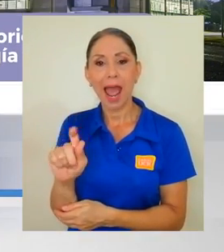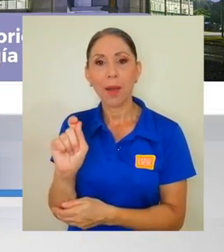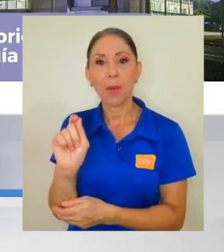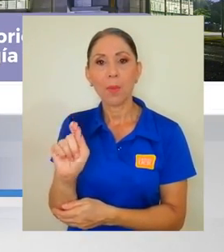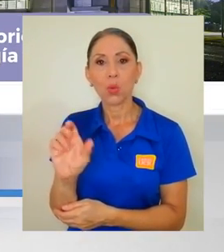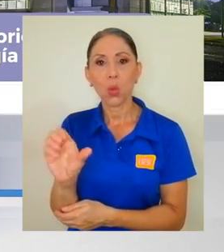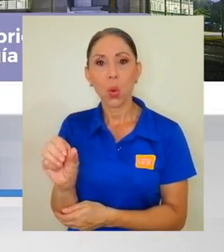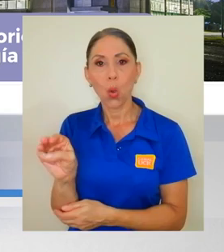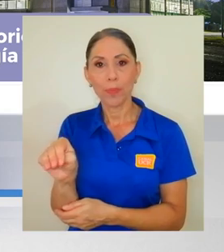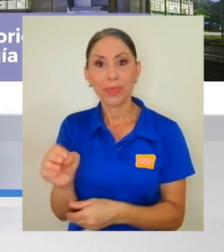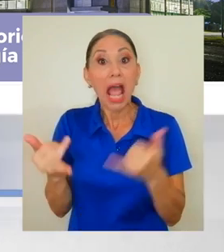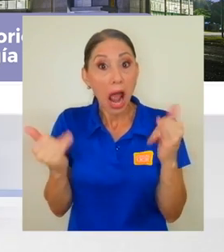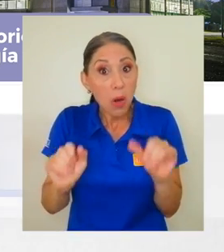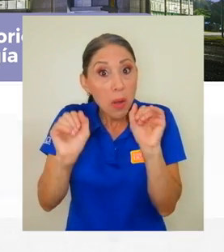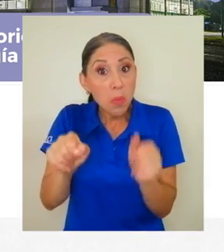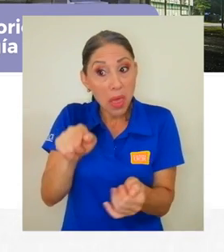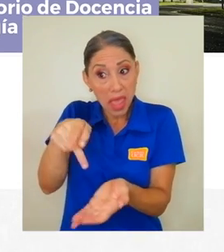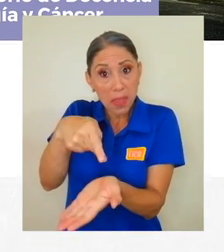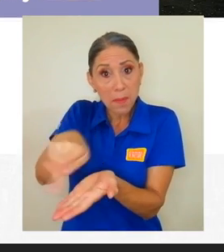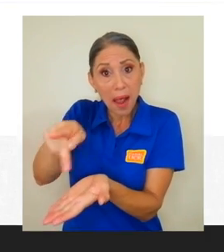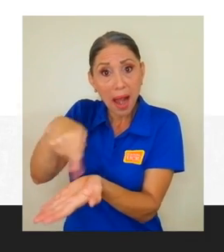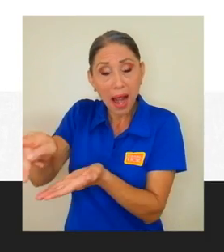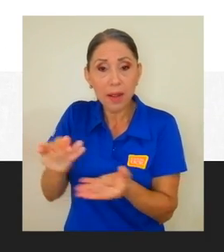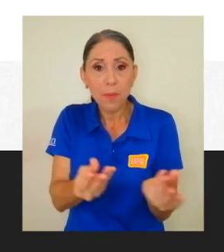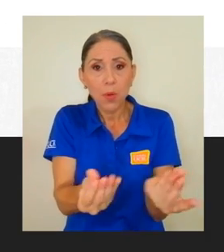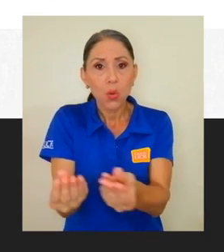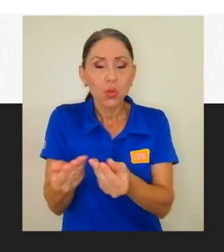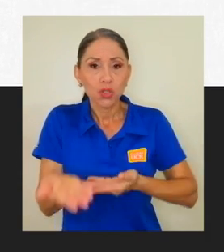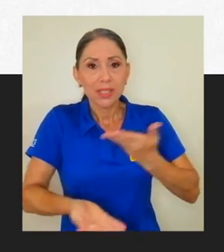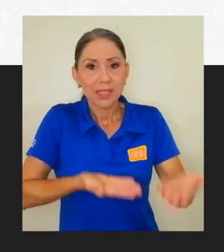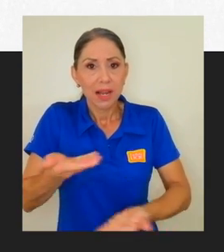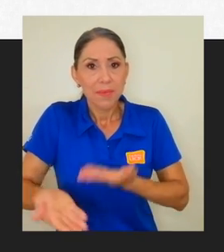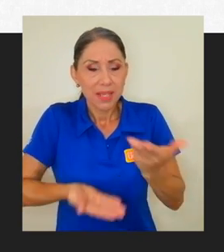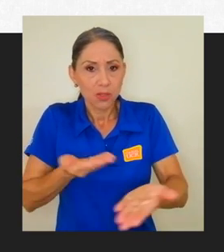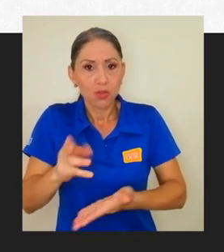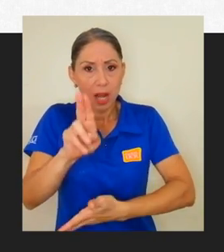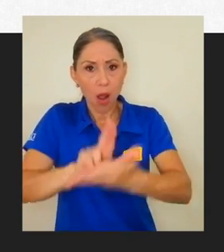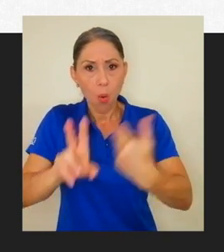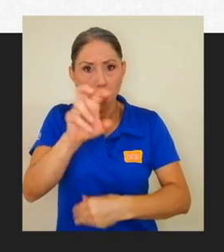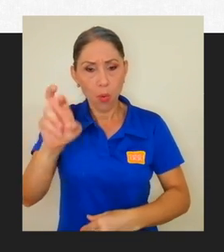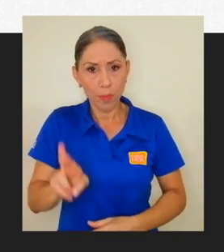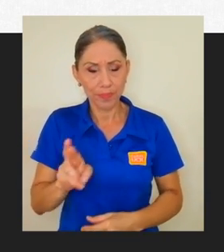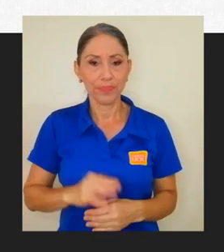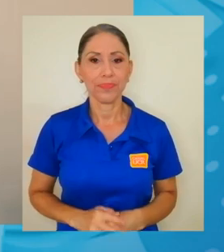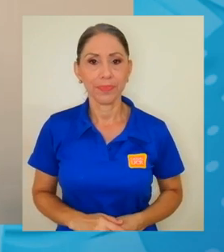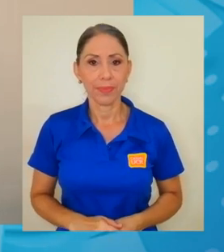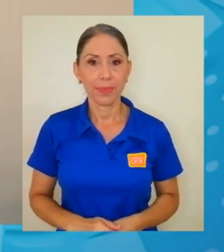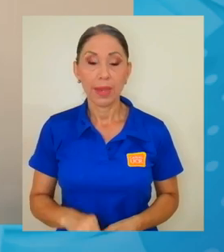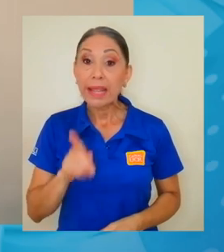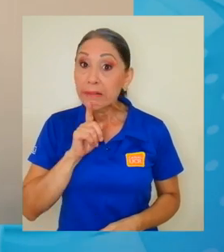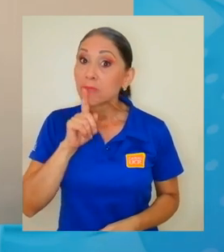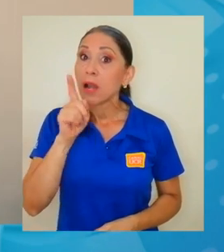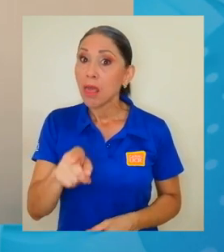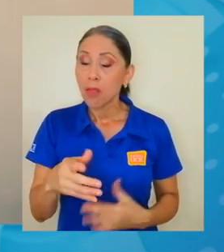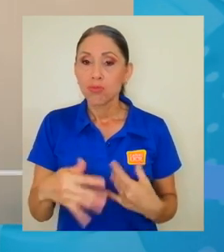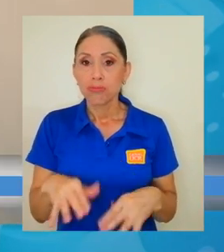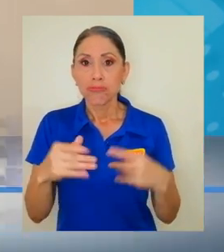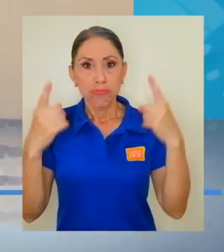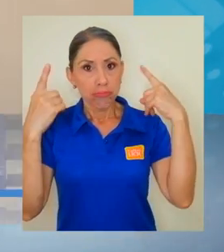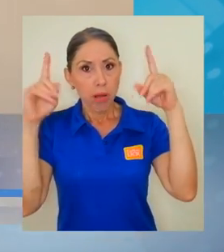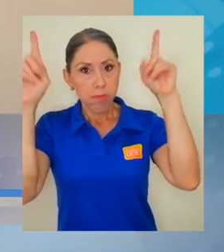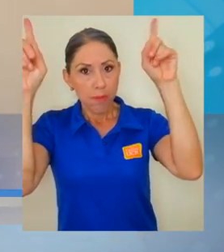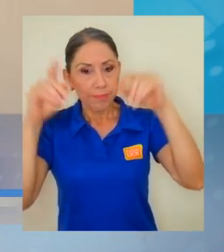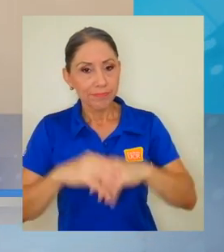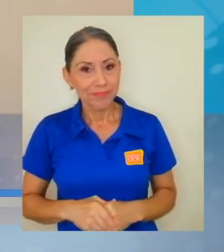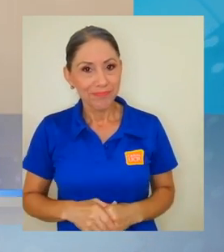este espacio, ahora se pueden pagar productos y servicios que brinda la Universidad de Costa Rica. En realidad ha sido de bastante éxito.